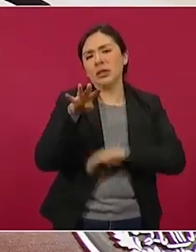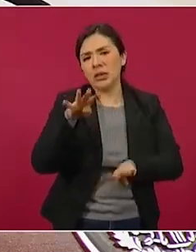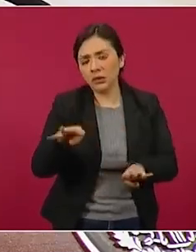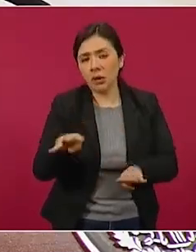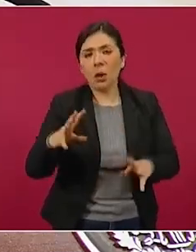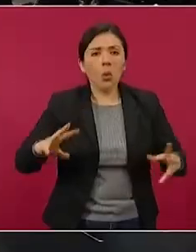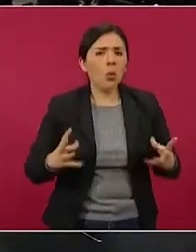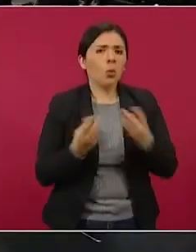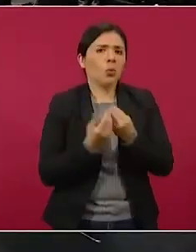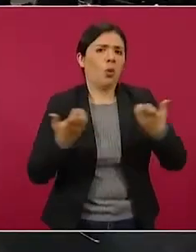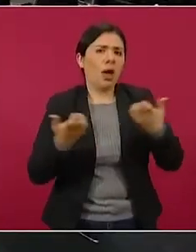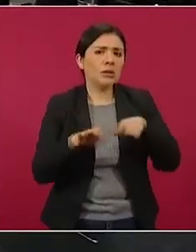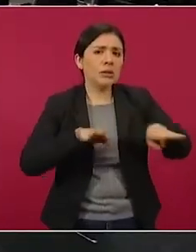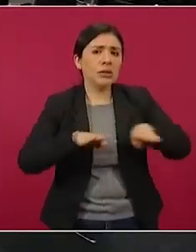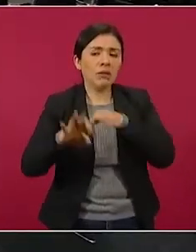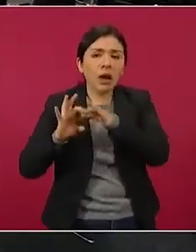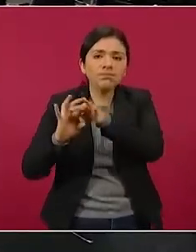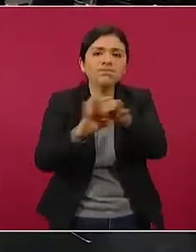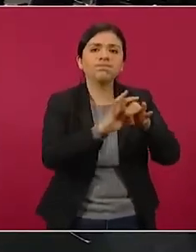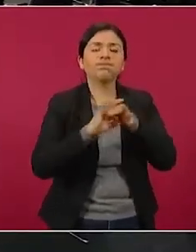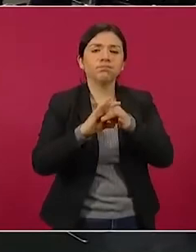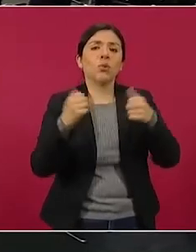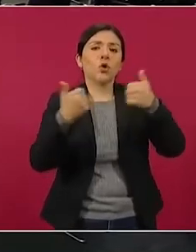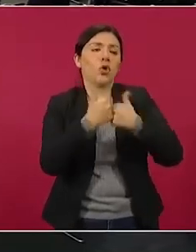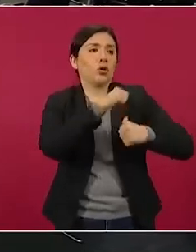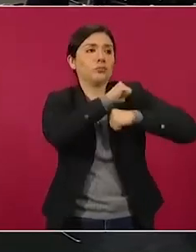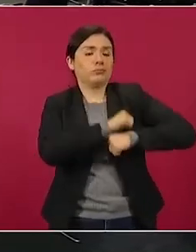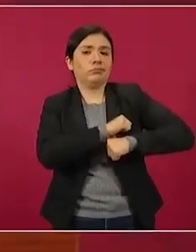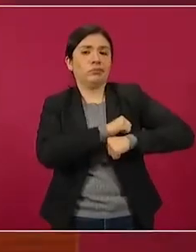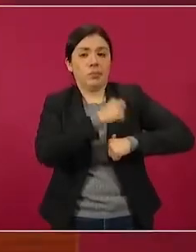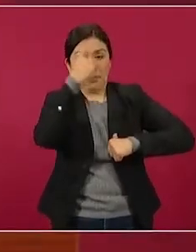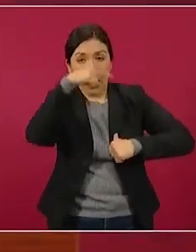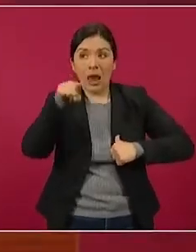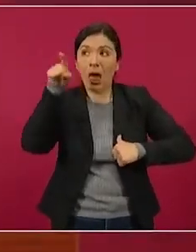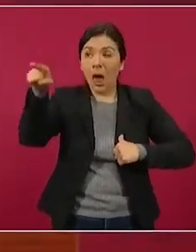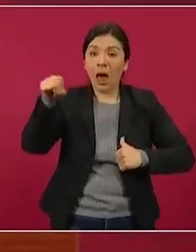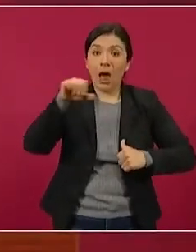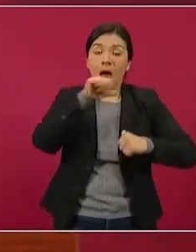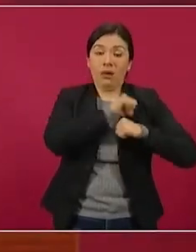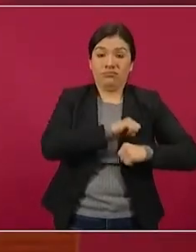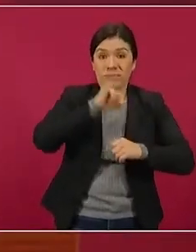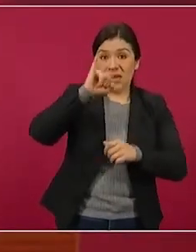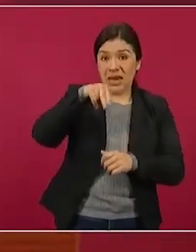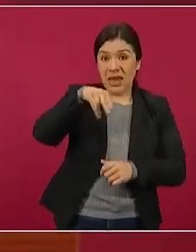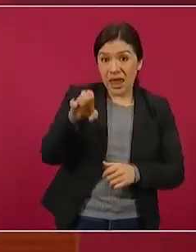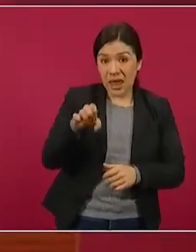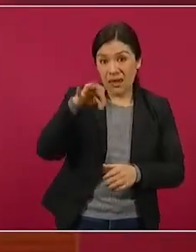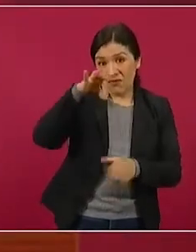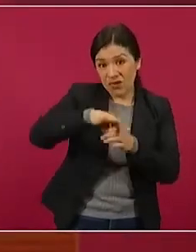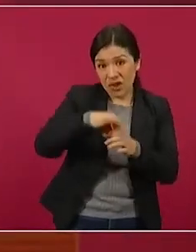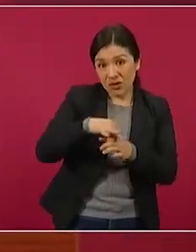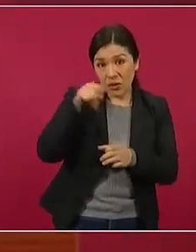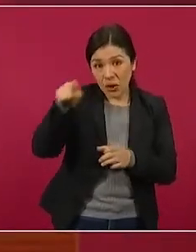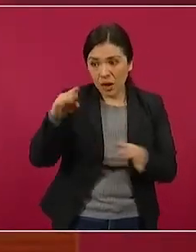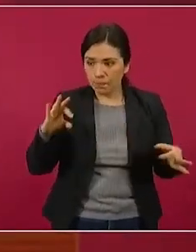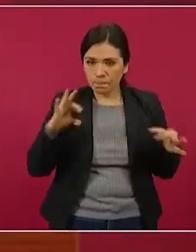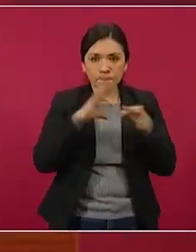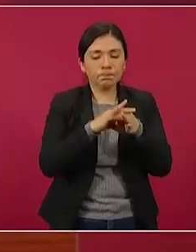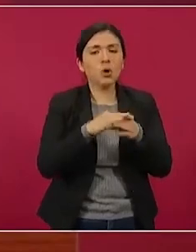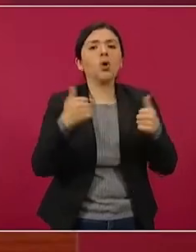trabajar de manera coordinada con las autoridades electorales y siempre con